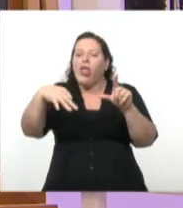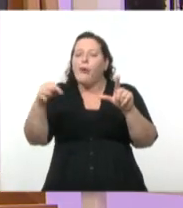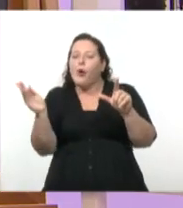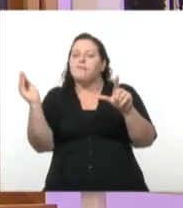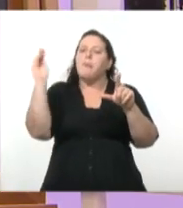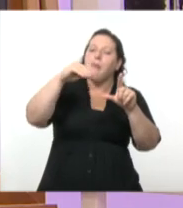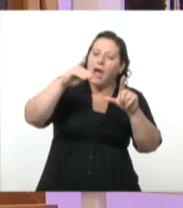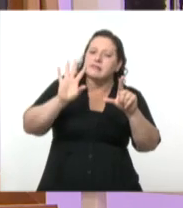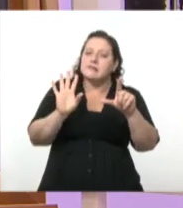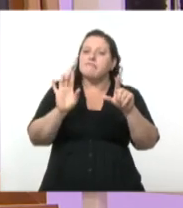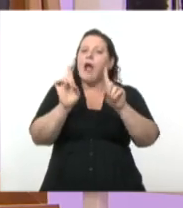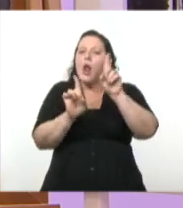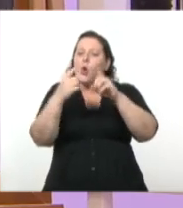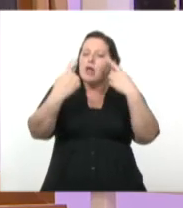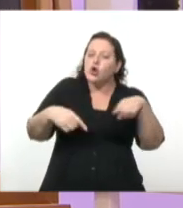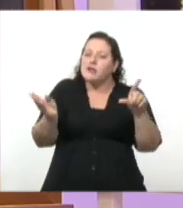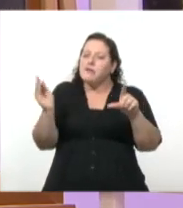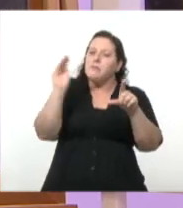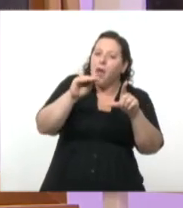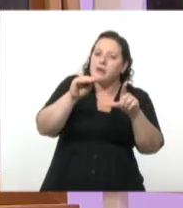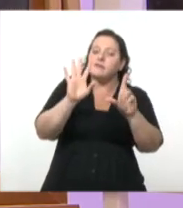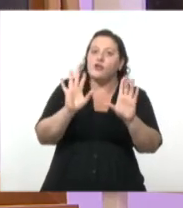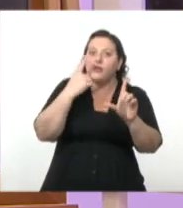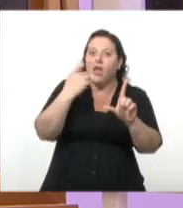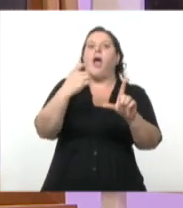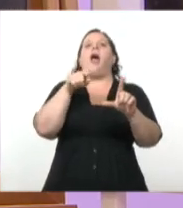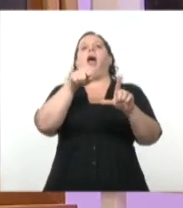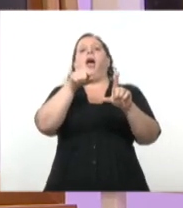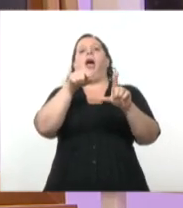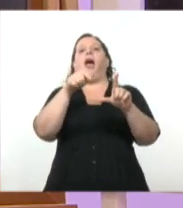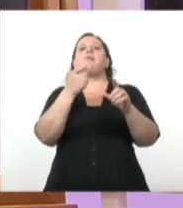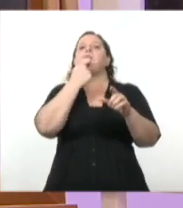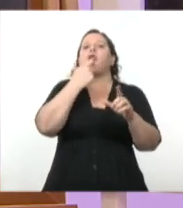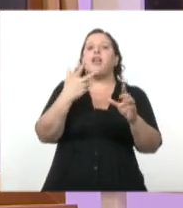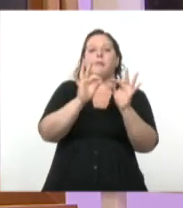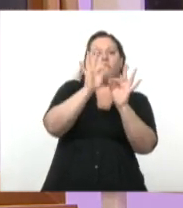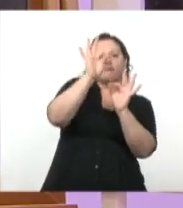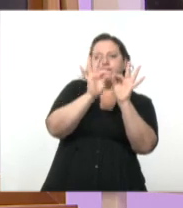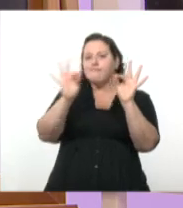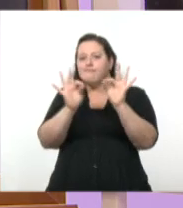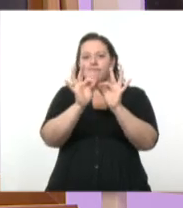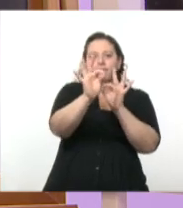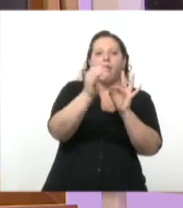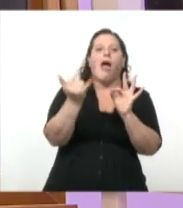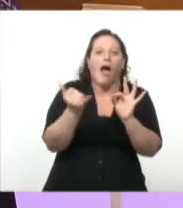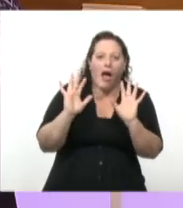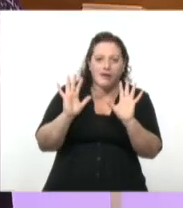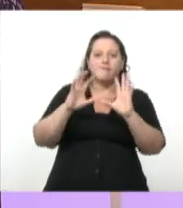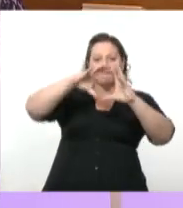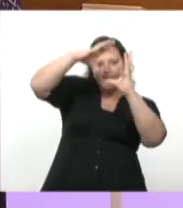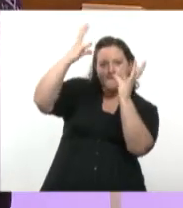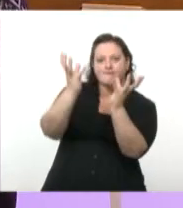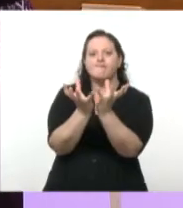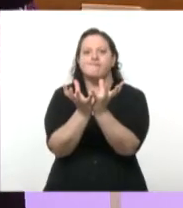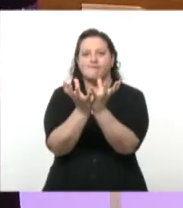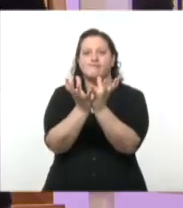elementos para dar esa sensación de tres dimensiones representadas en el plano. Sí. ¿Sí? La sombra, ¿no?